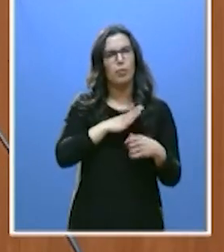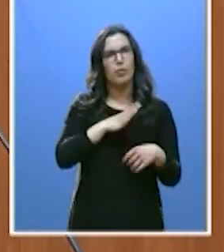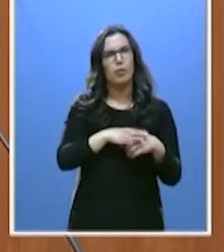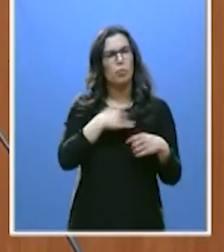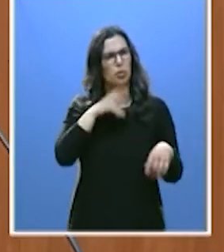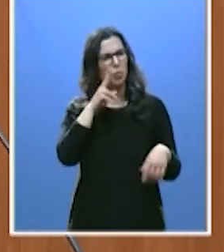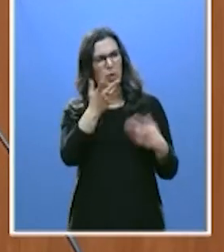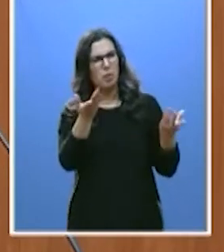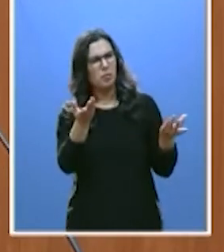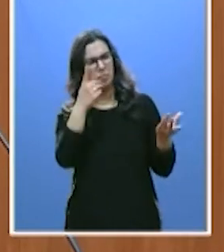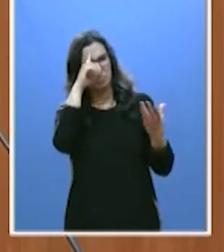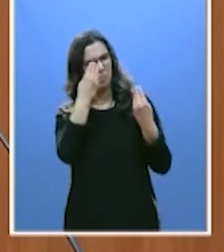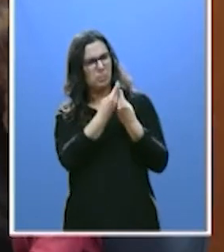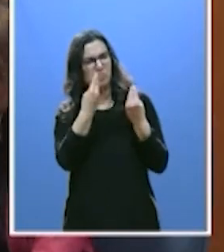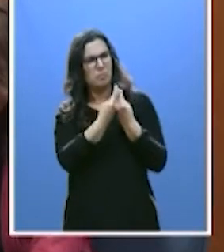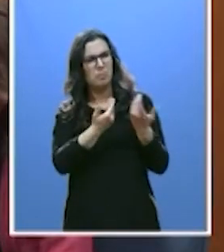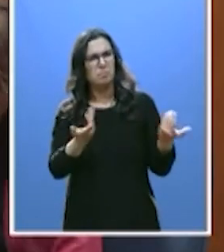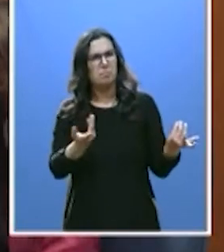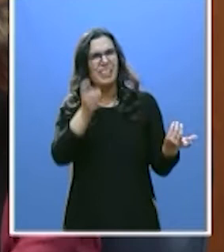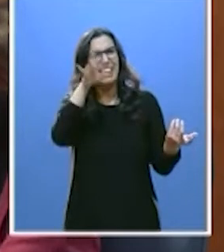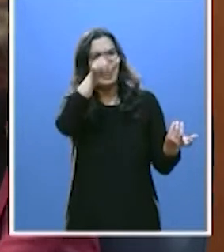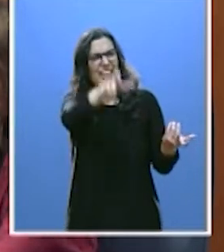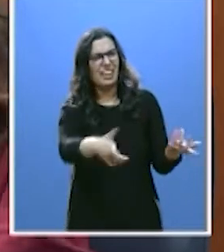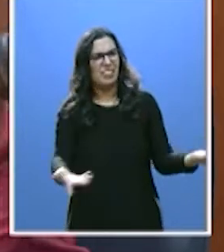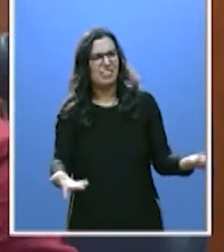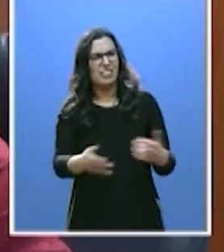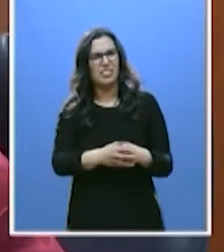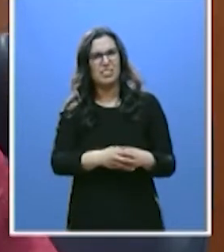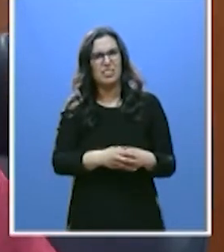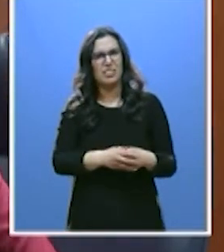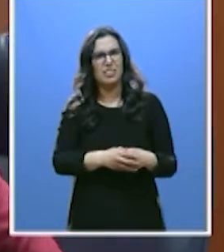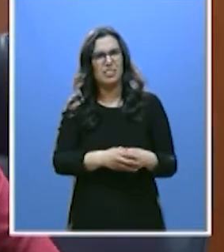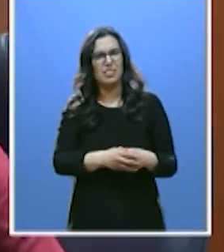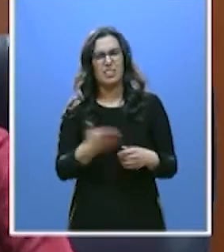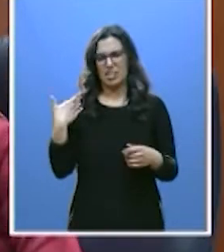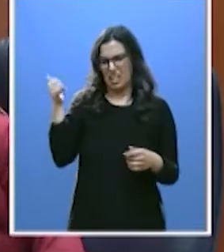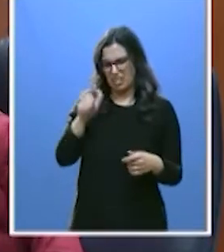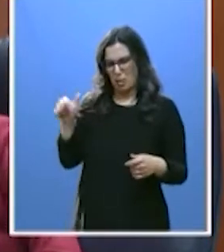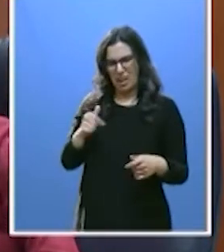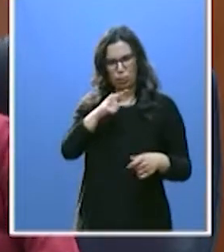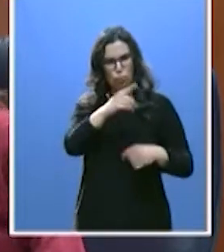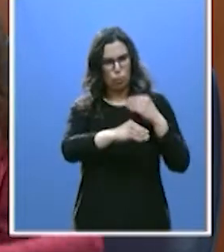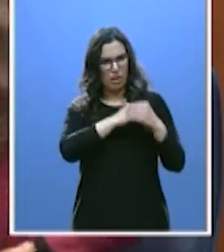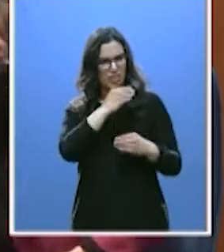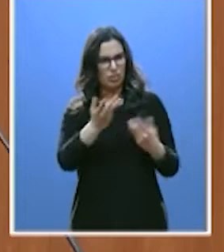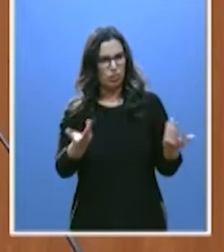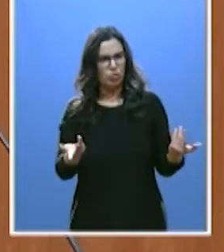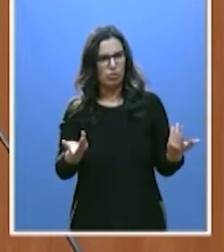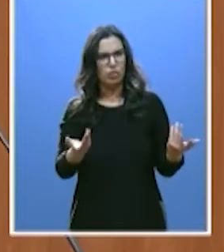reconozco. No le reconozco. No reconozco en que ha hecho estas semanas a esa persona